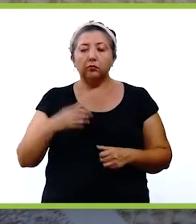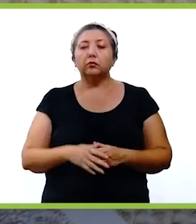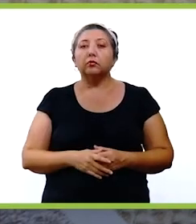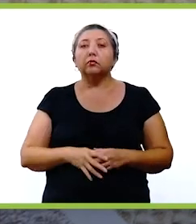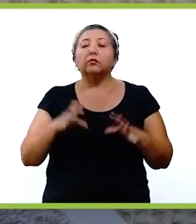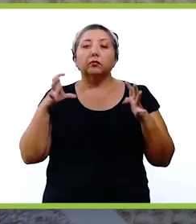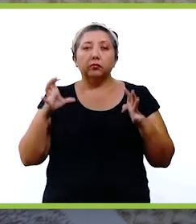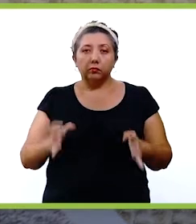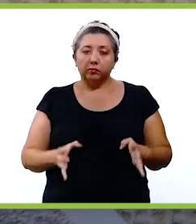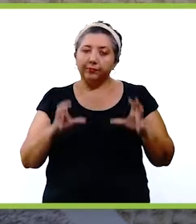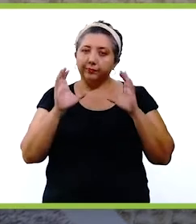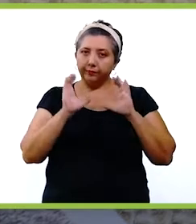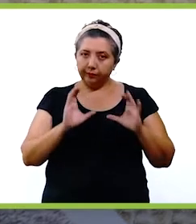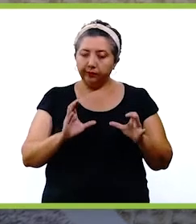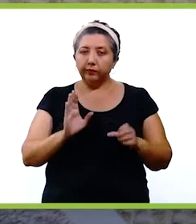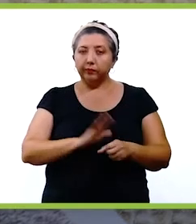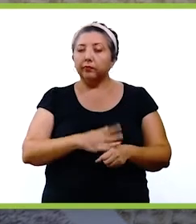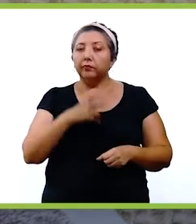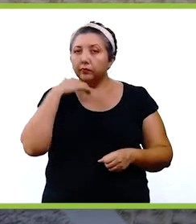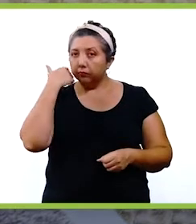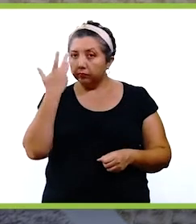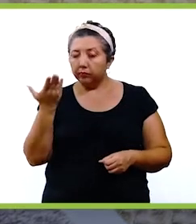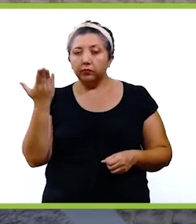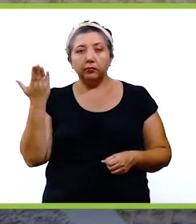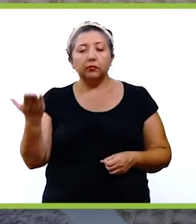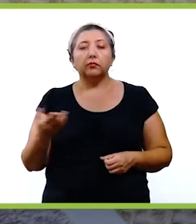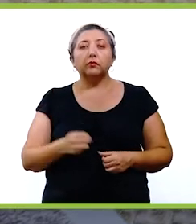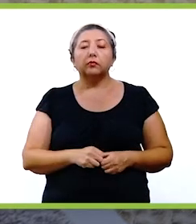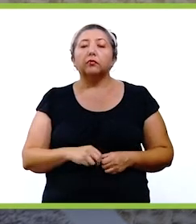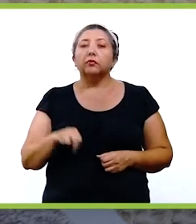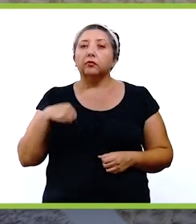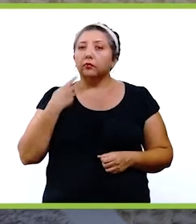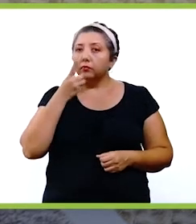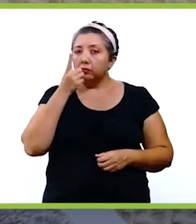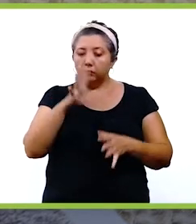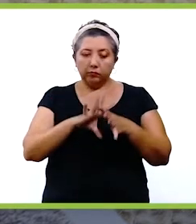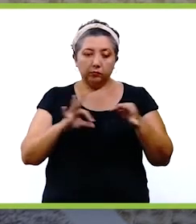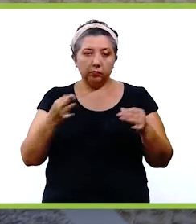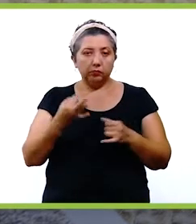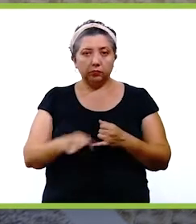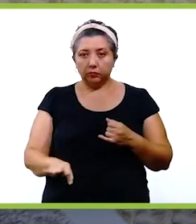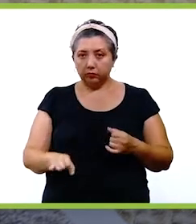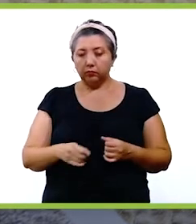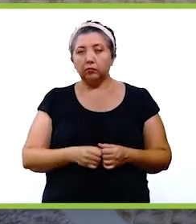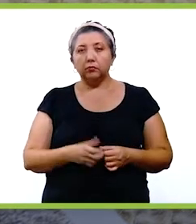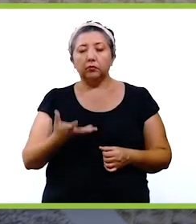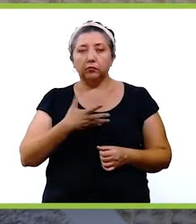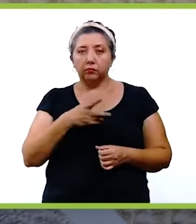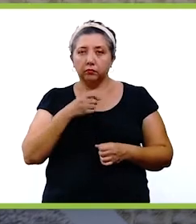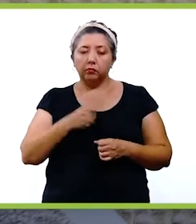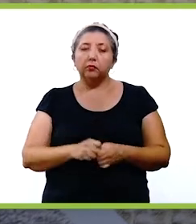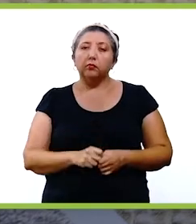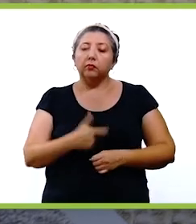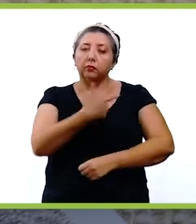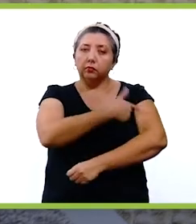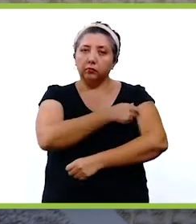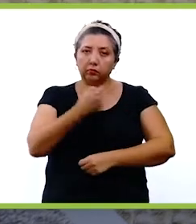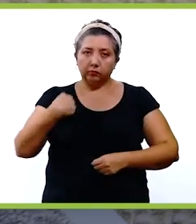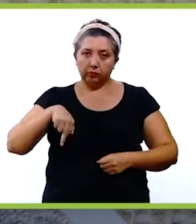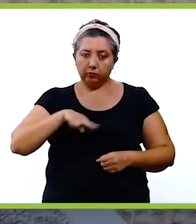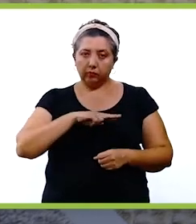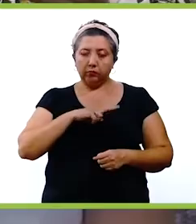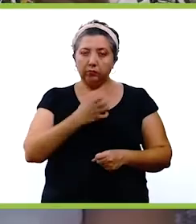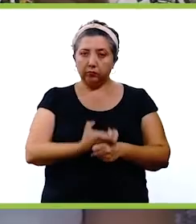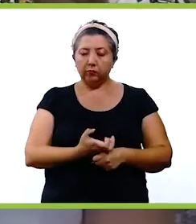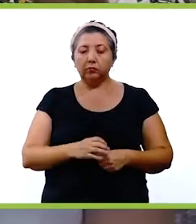yucatecos está protegida. Por ello quisiera pedirle que nos compartiera la última actualización de la campaña de vacunación en nuestro